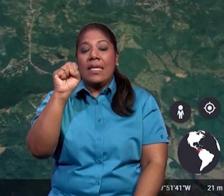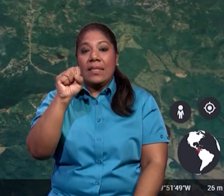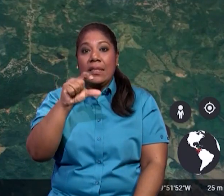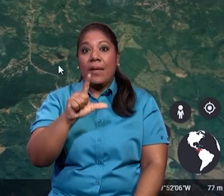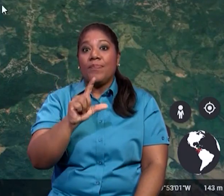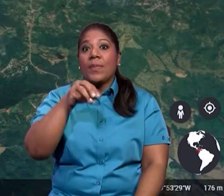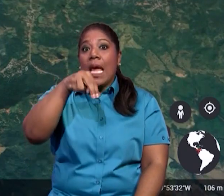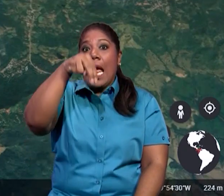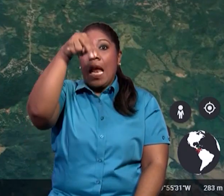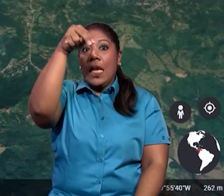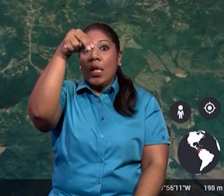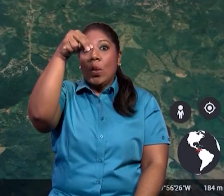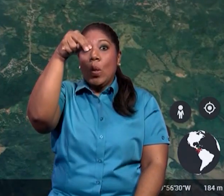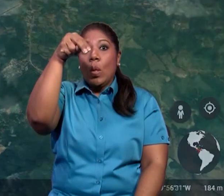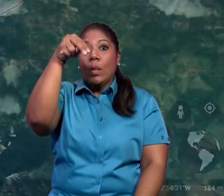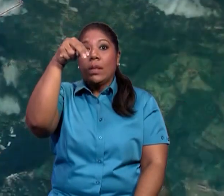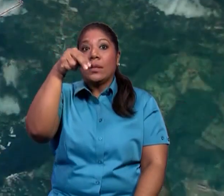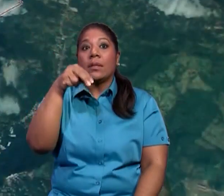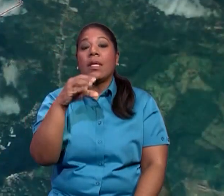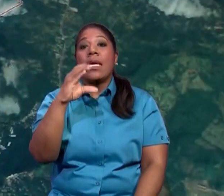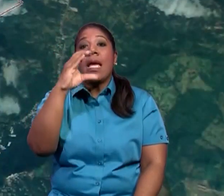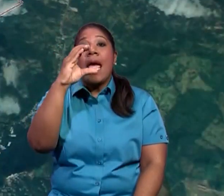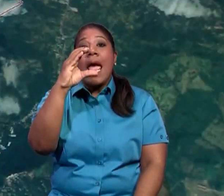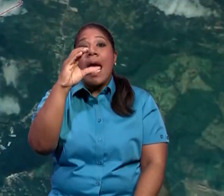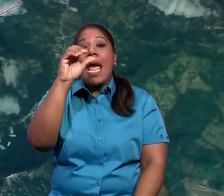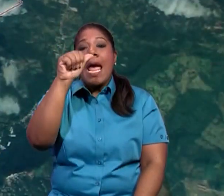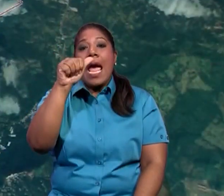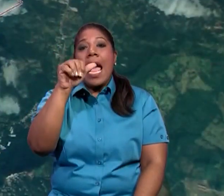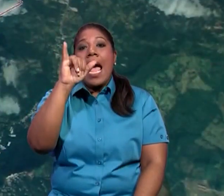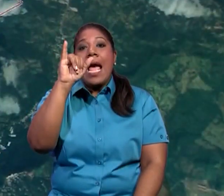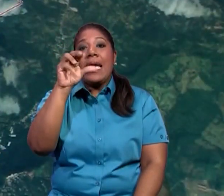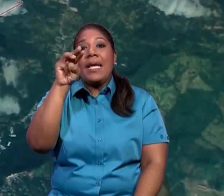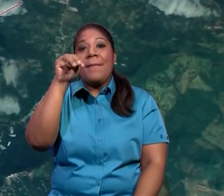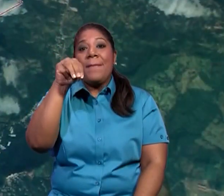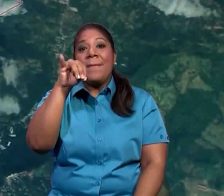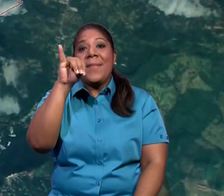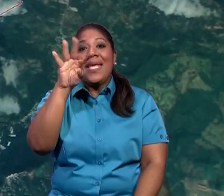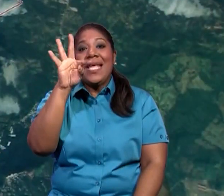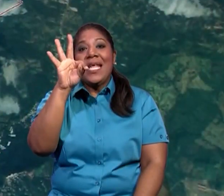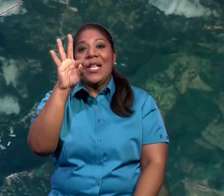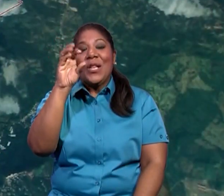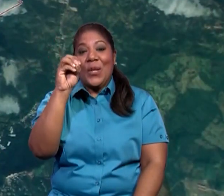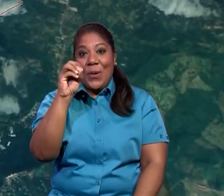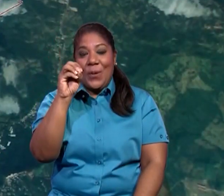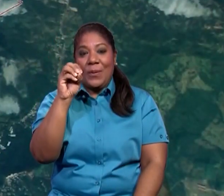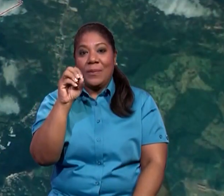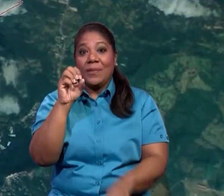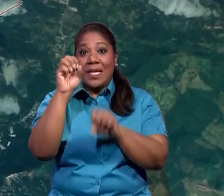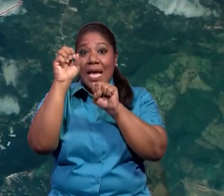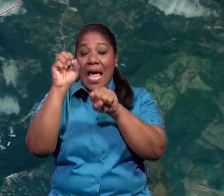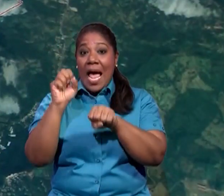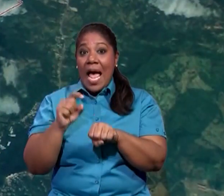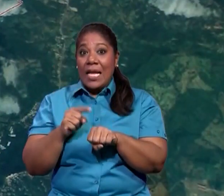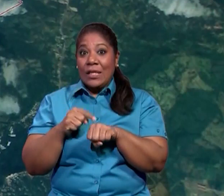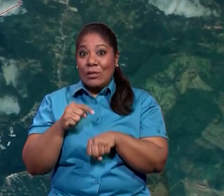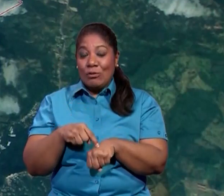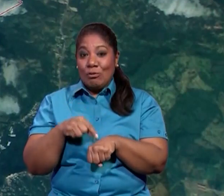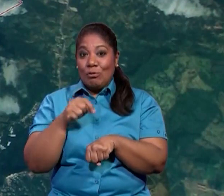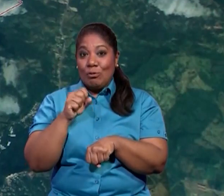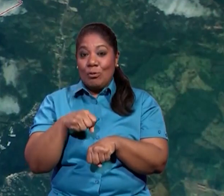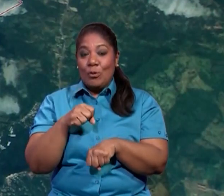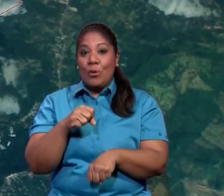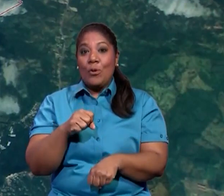Lídice limita con caimito. Muy bien. Al sur tenemos